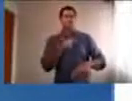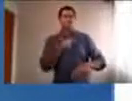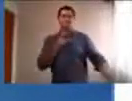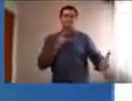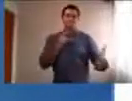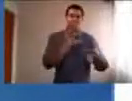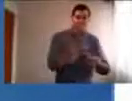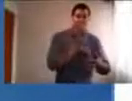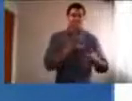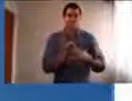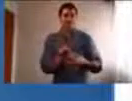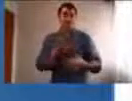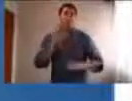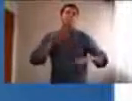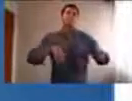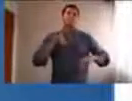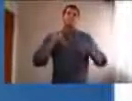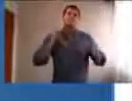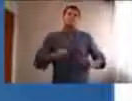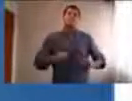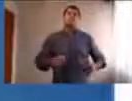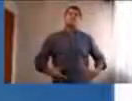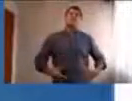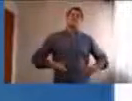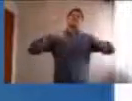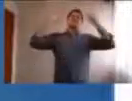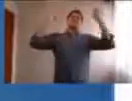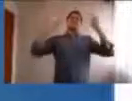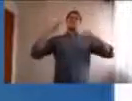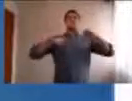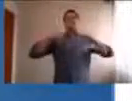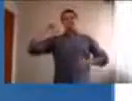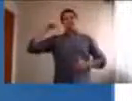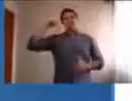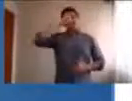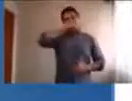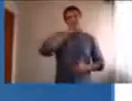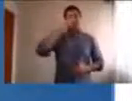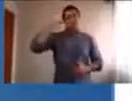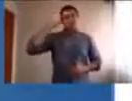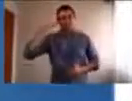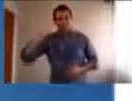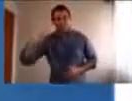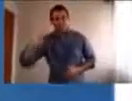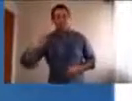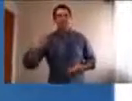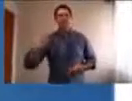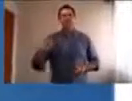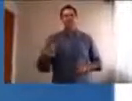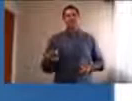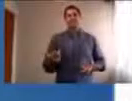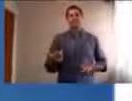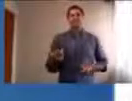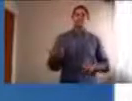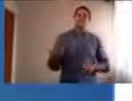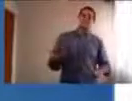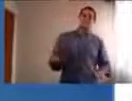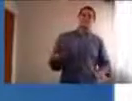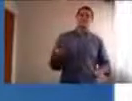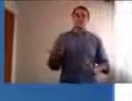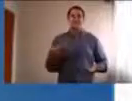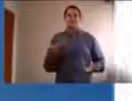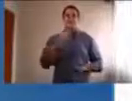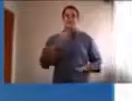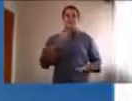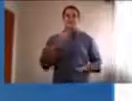donde nos va a enojar y nos va a ser difícil poder ver el vaso medio lleno y también se trata de esto, justamente,